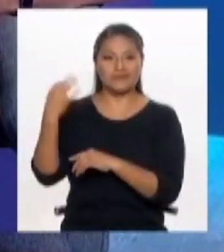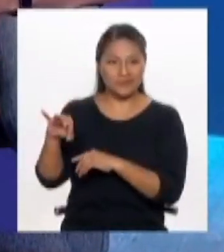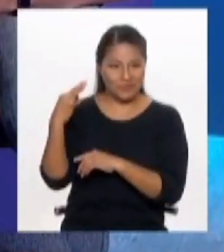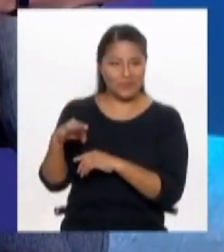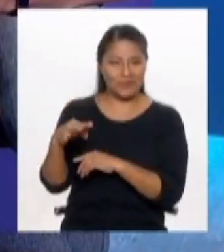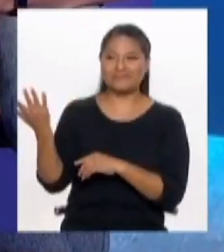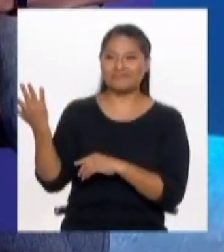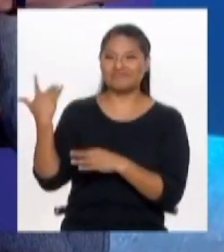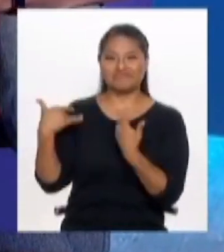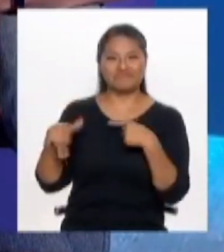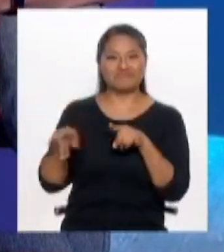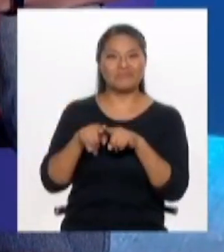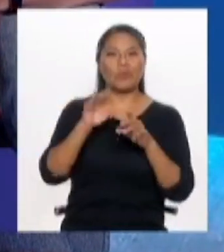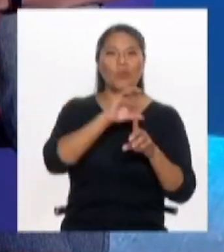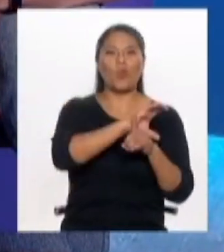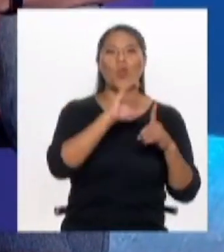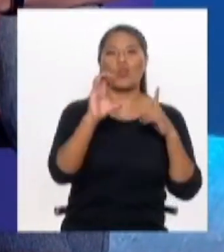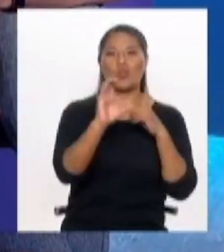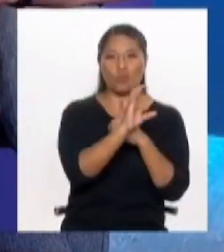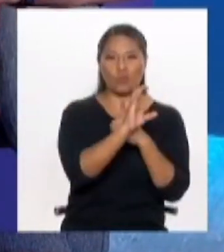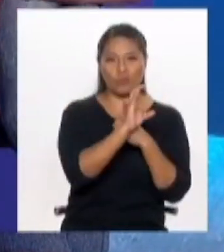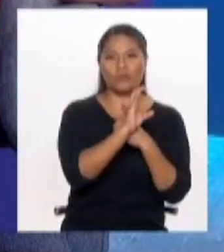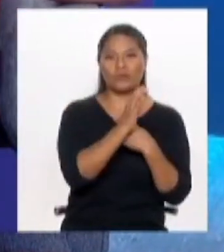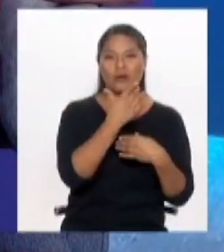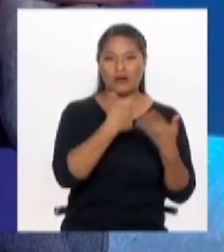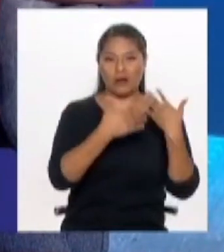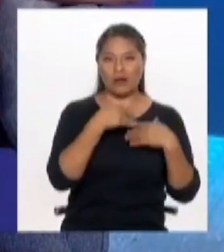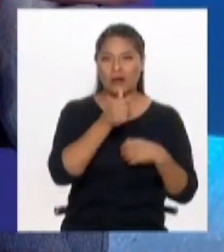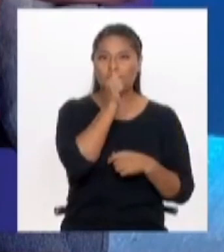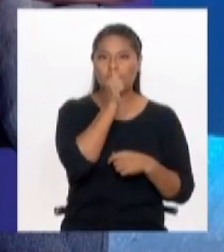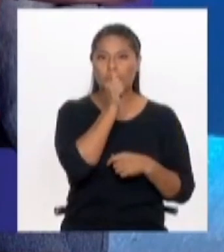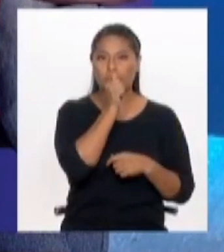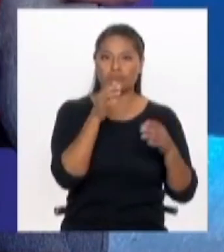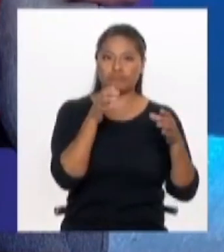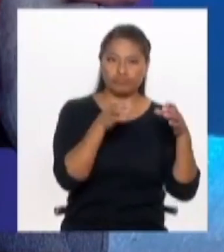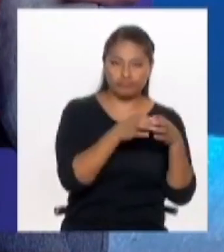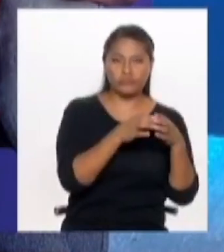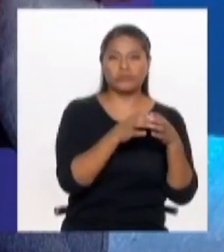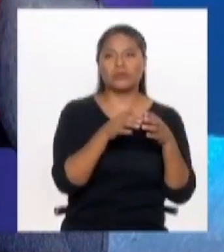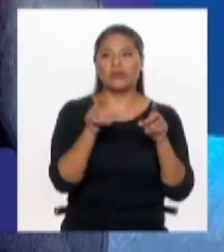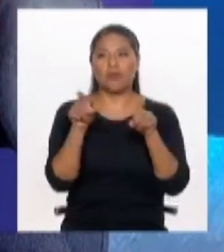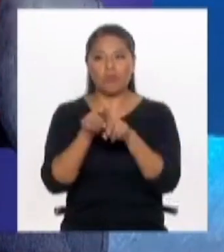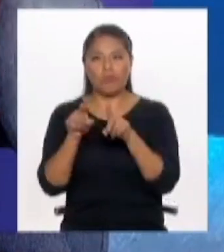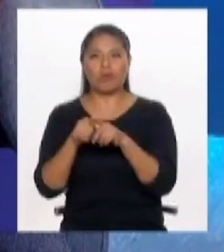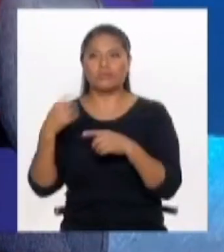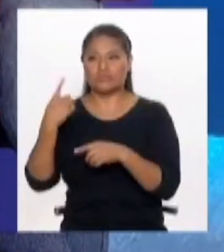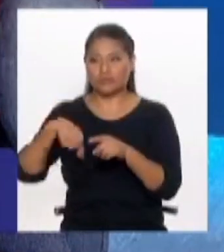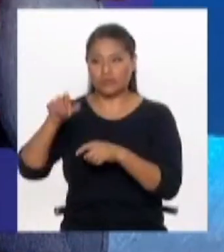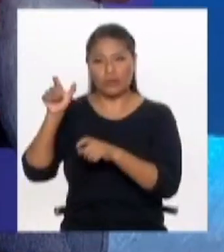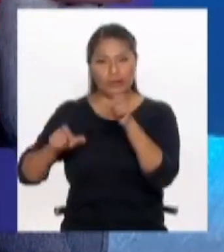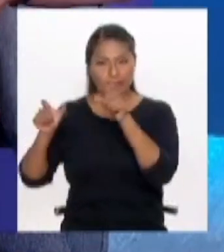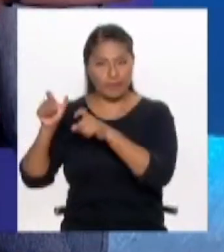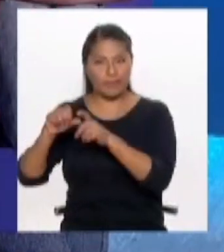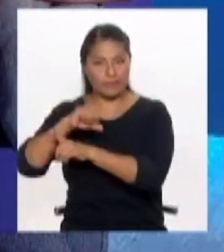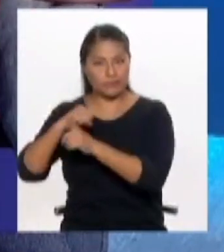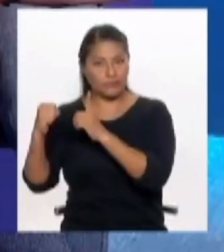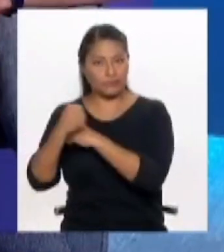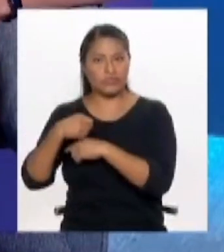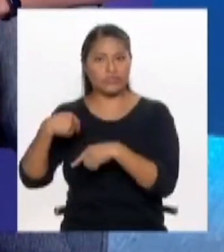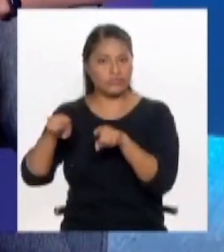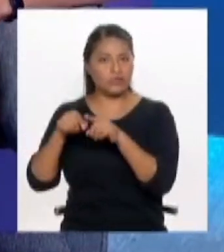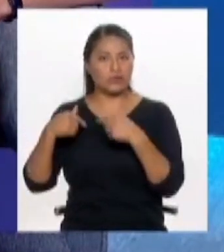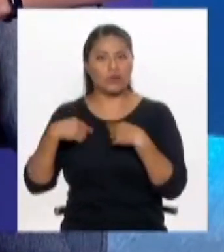decías, esta cultura de que conocemos muy bien lo que es privado, sumado a que estamos acostumbrados como sociedad, que todos lo